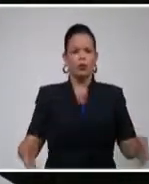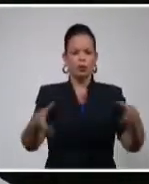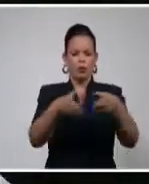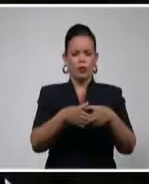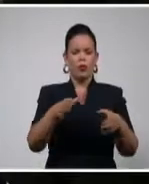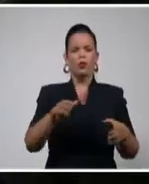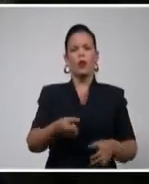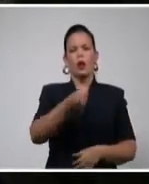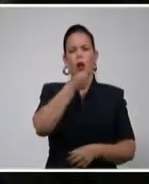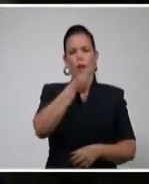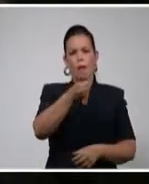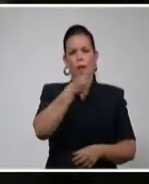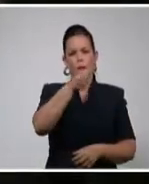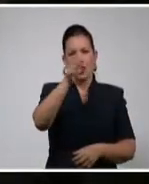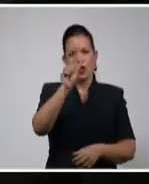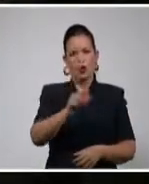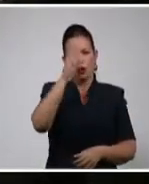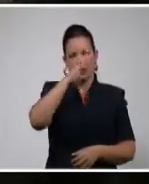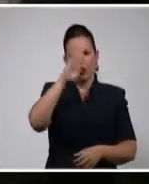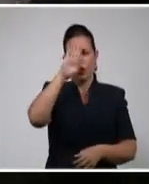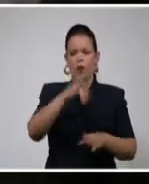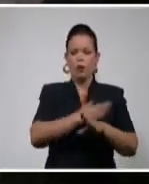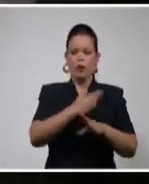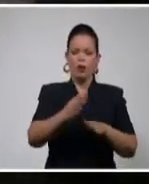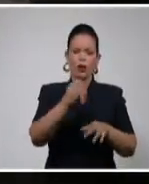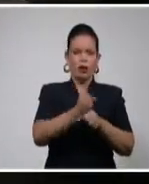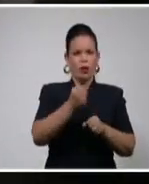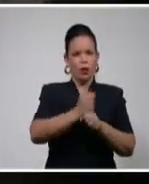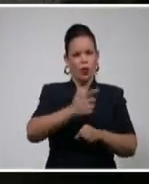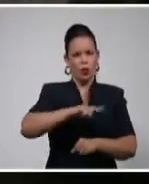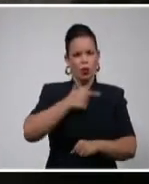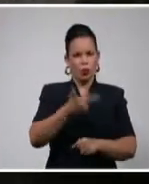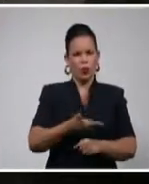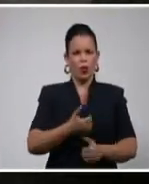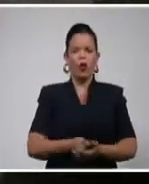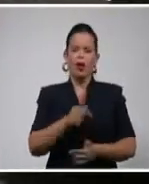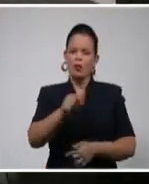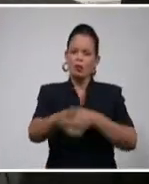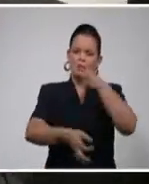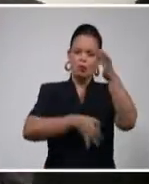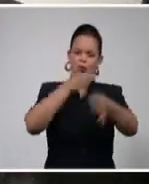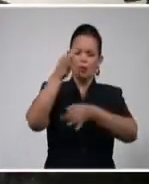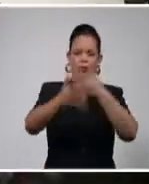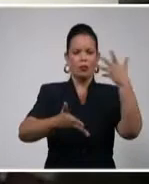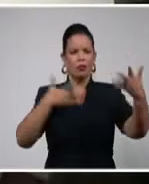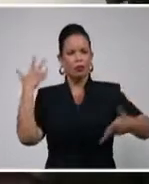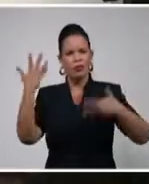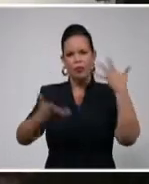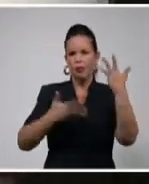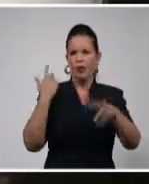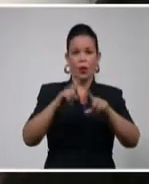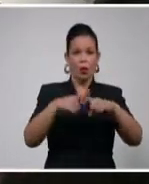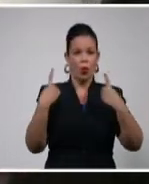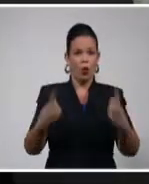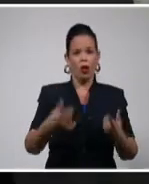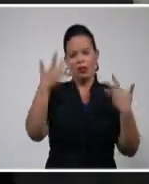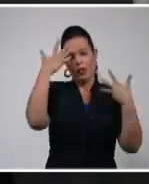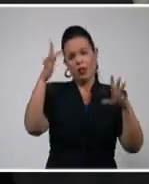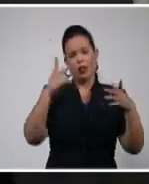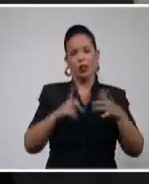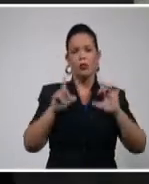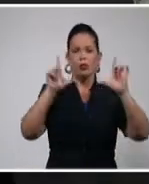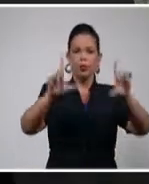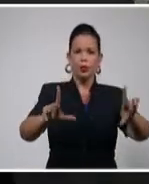Nacional de Trabajadores de la Cultura. El titular cubano destacó la alegría que provocó el anuncio de la entrega de este galardón a Reinaldo Sedeño,